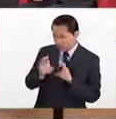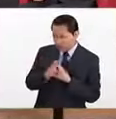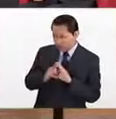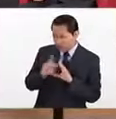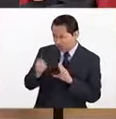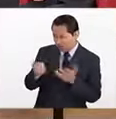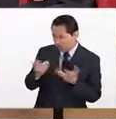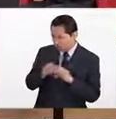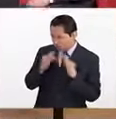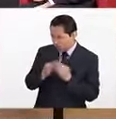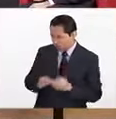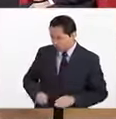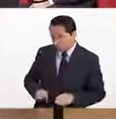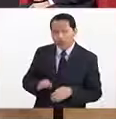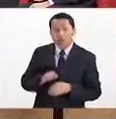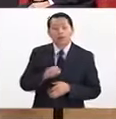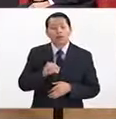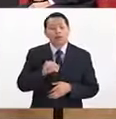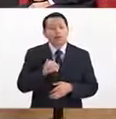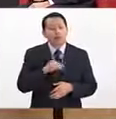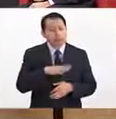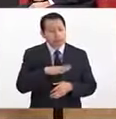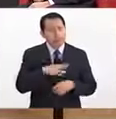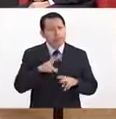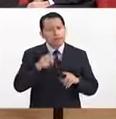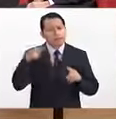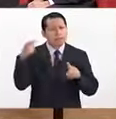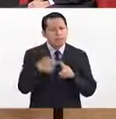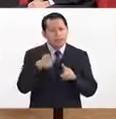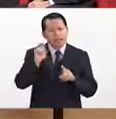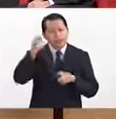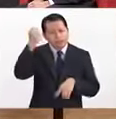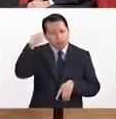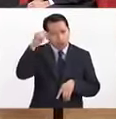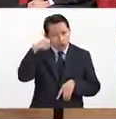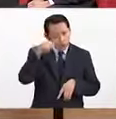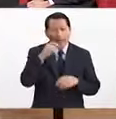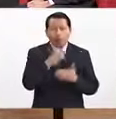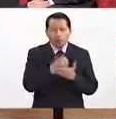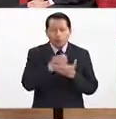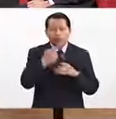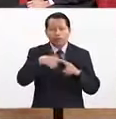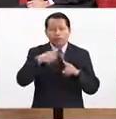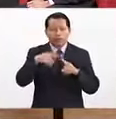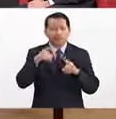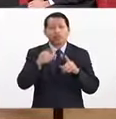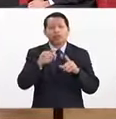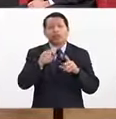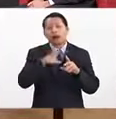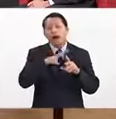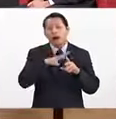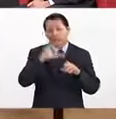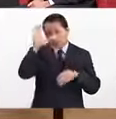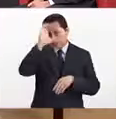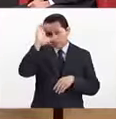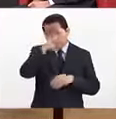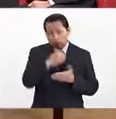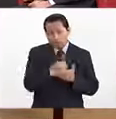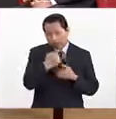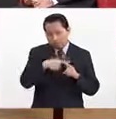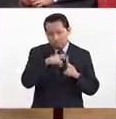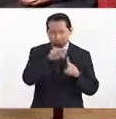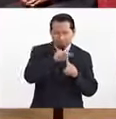en alguna materia? claro que sí. Sobre todo en la teoría económica. Damos las diversas perspectivas de la ciencia económica.